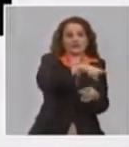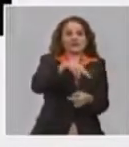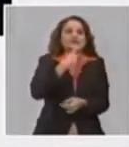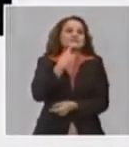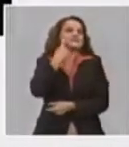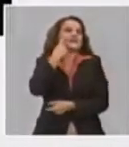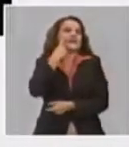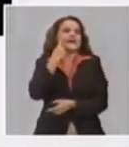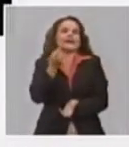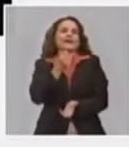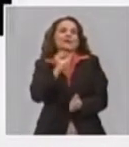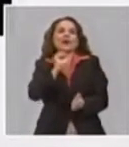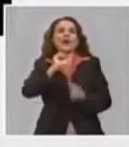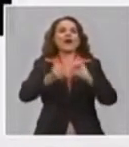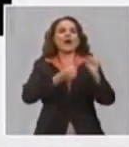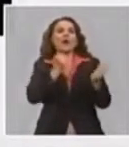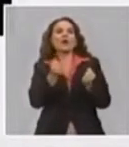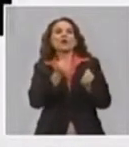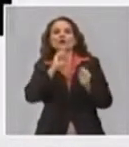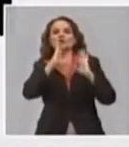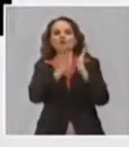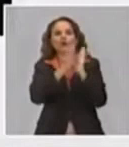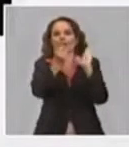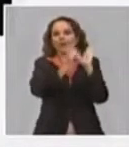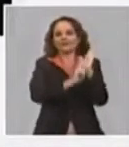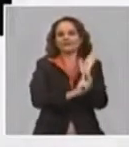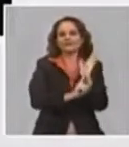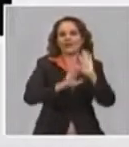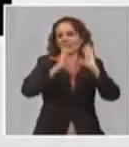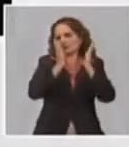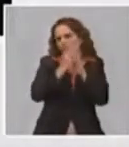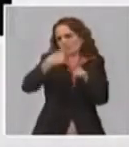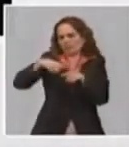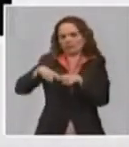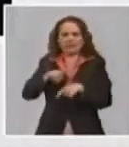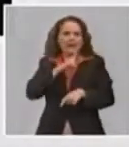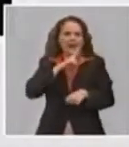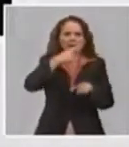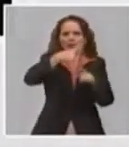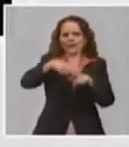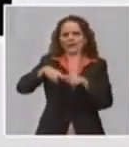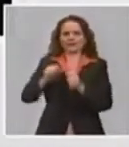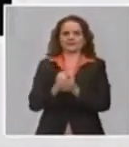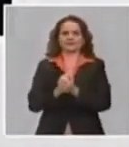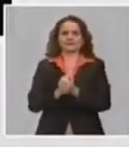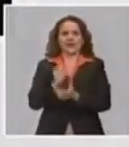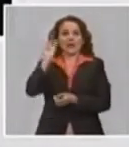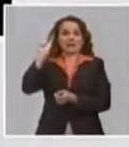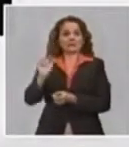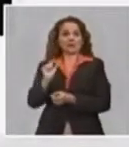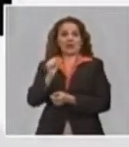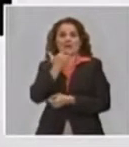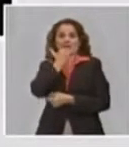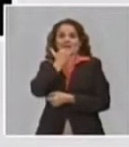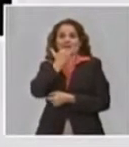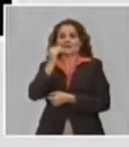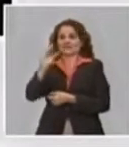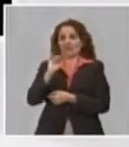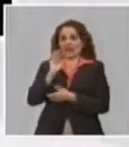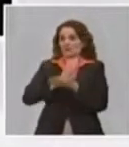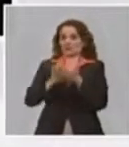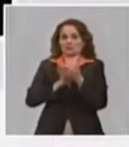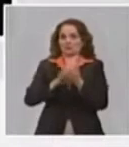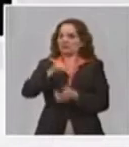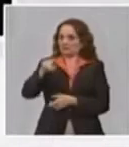ahorros de los gastos en la entidad. El trabajador no se afecta salarialmente porque cobre el 100% de su salario.